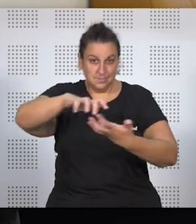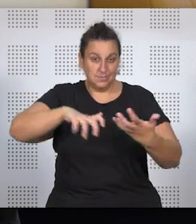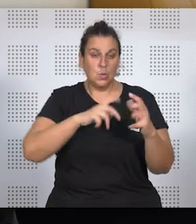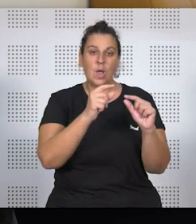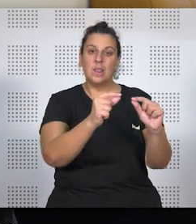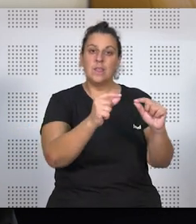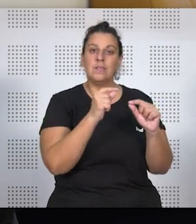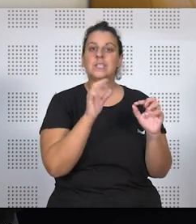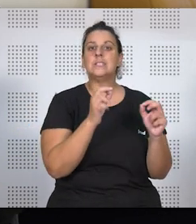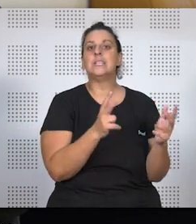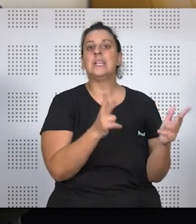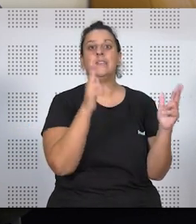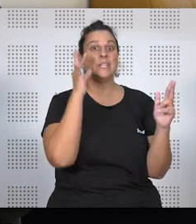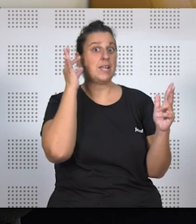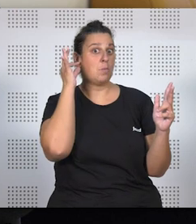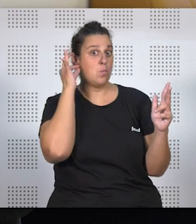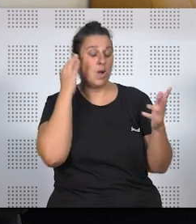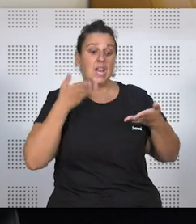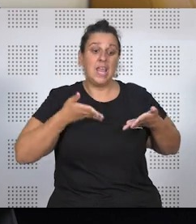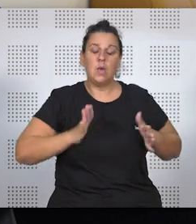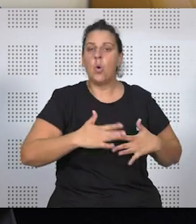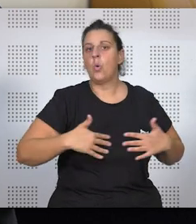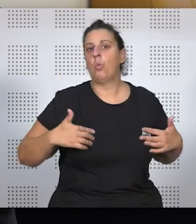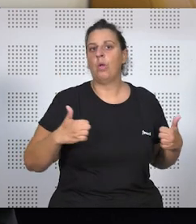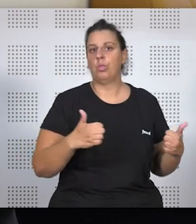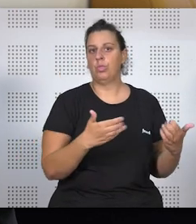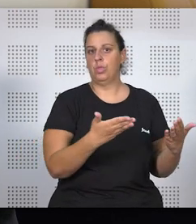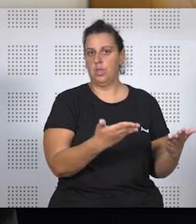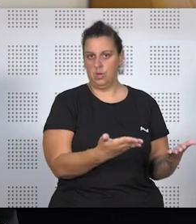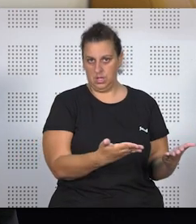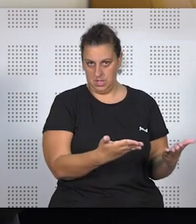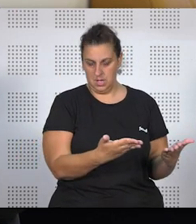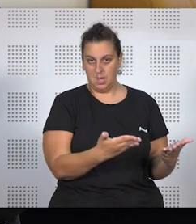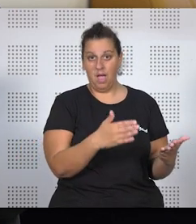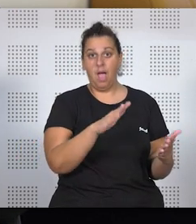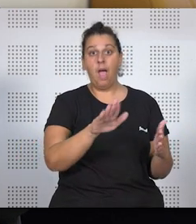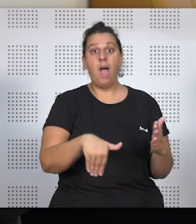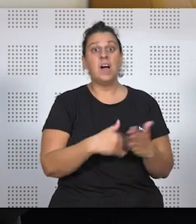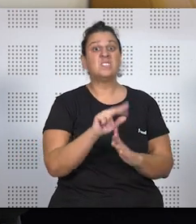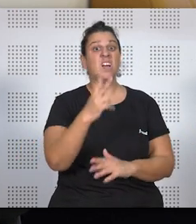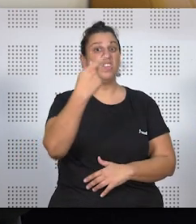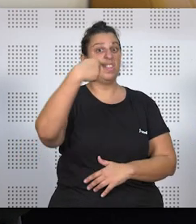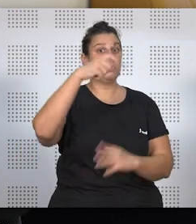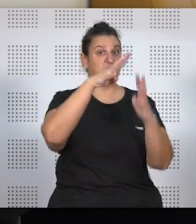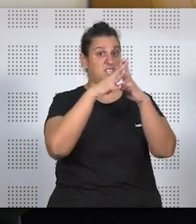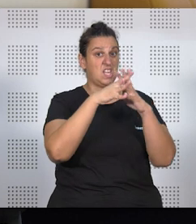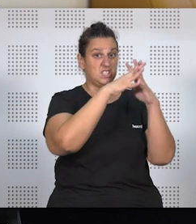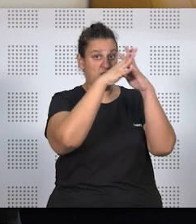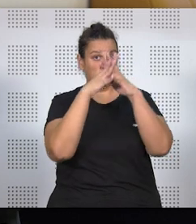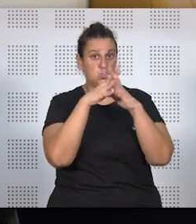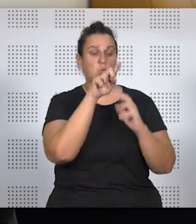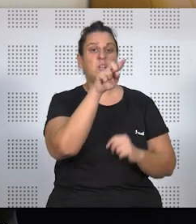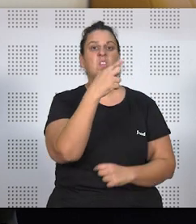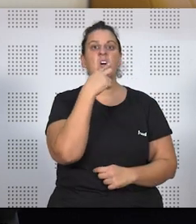acerca de la libertad de las mujeres para tener hijos cuando quisieran, hasta intervino el vicepresidente de Estados Unidos, Dan Quayle,